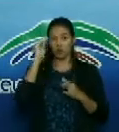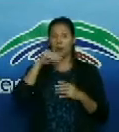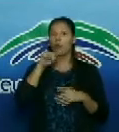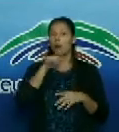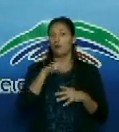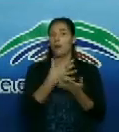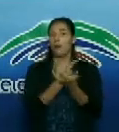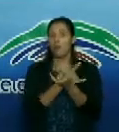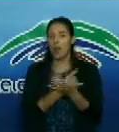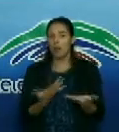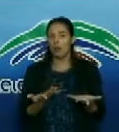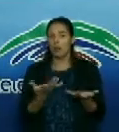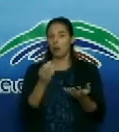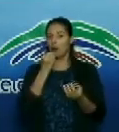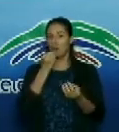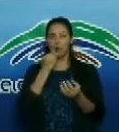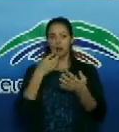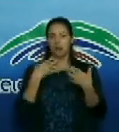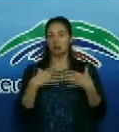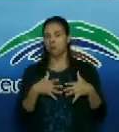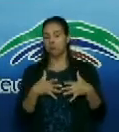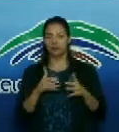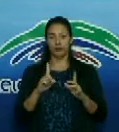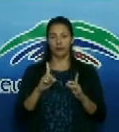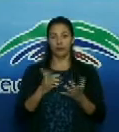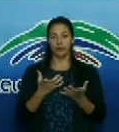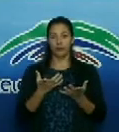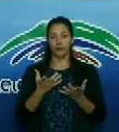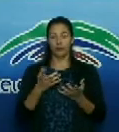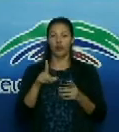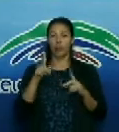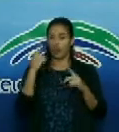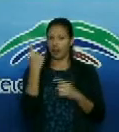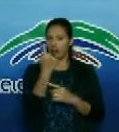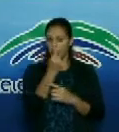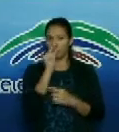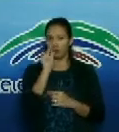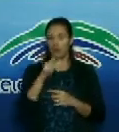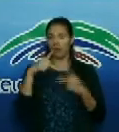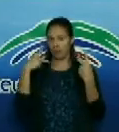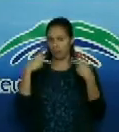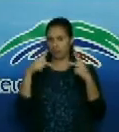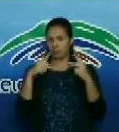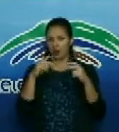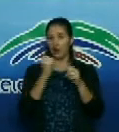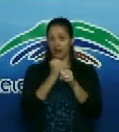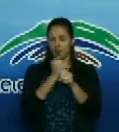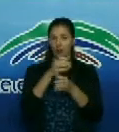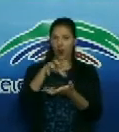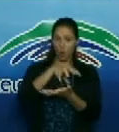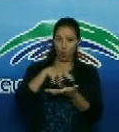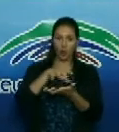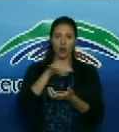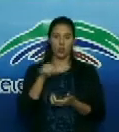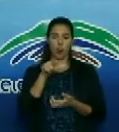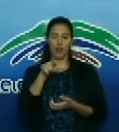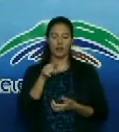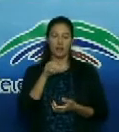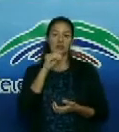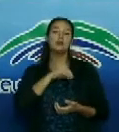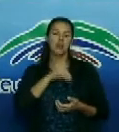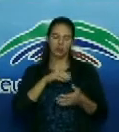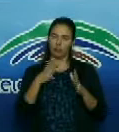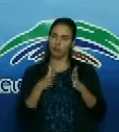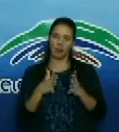tienes que protegerte muy bien creo que eso todo profesional que cuando llega a un lugar como este siente ese miedo